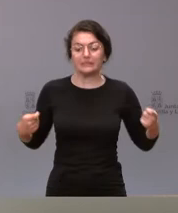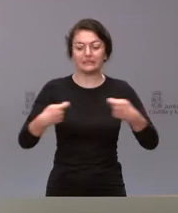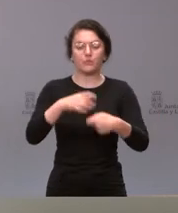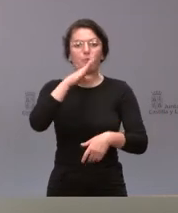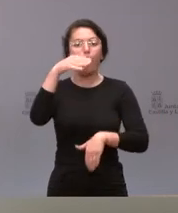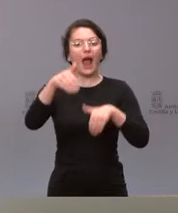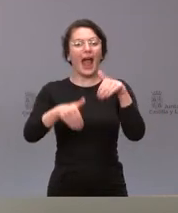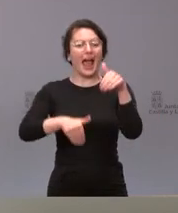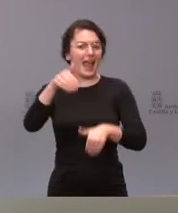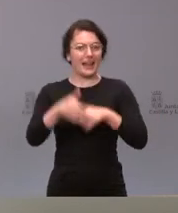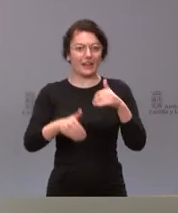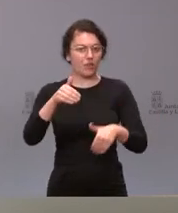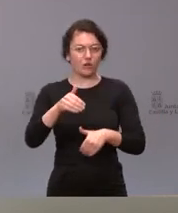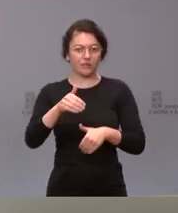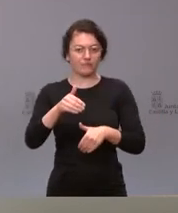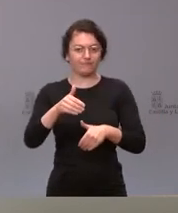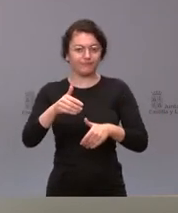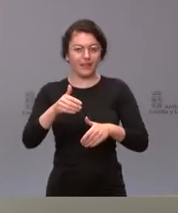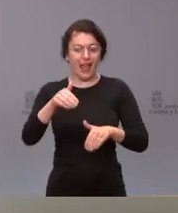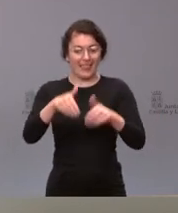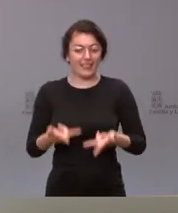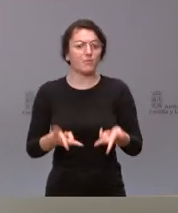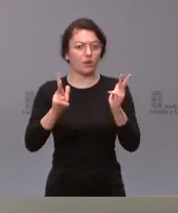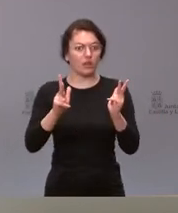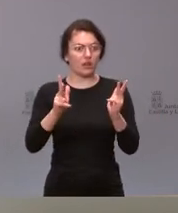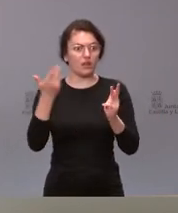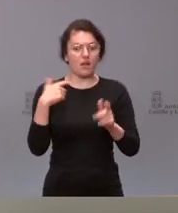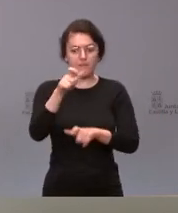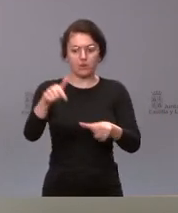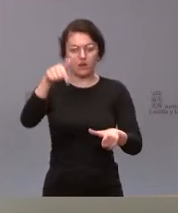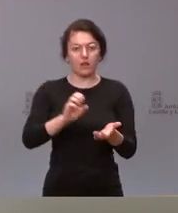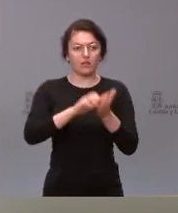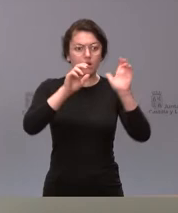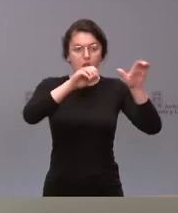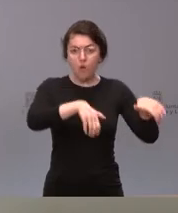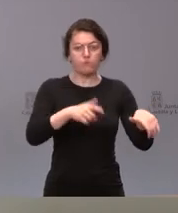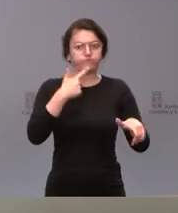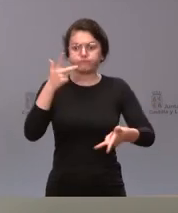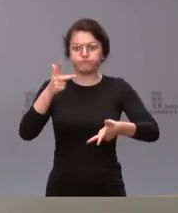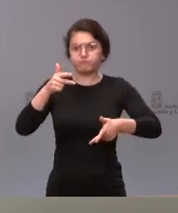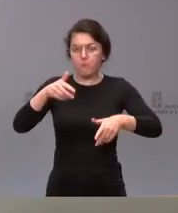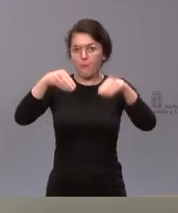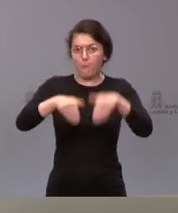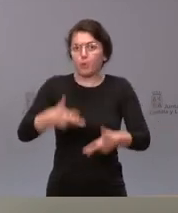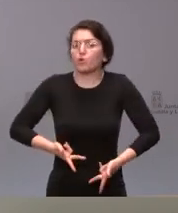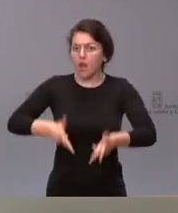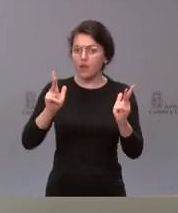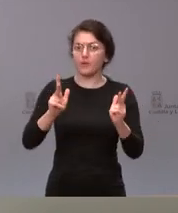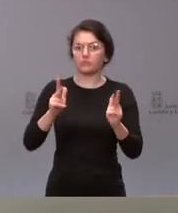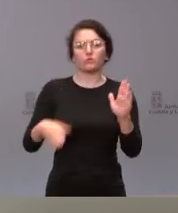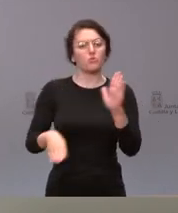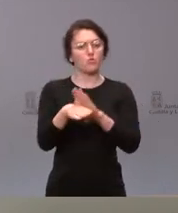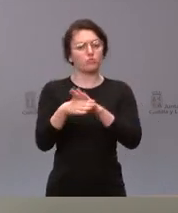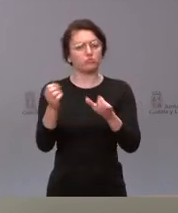donde la gente de Castilla y León ha votado y ha votado en libertad y vamos a seguir trabajando tenemos un programa de gobierno